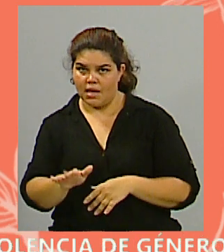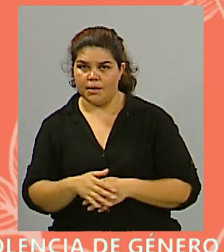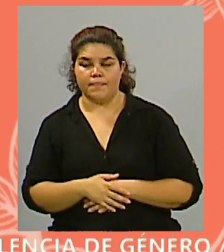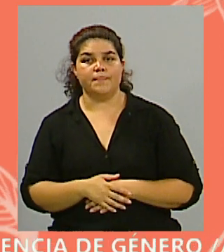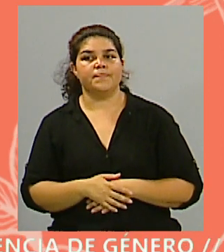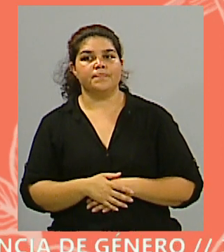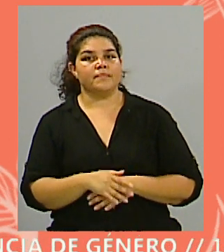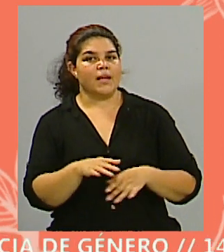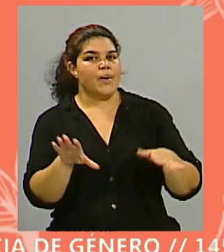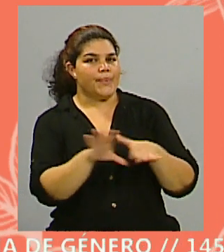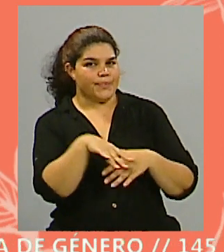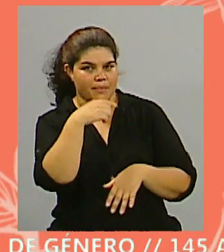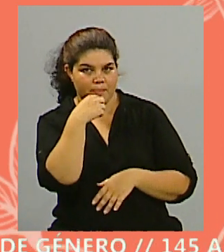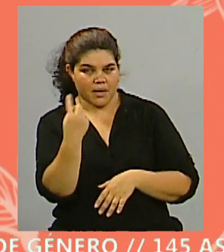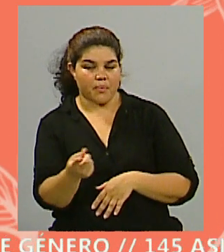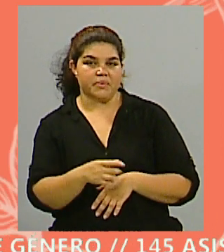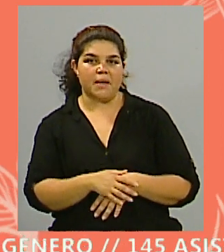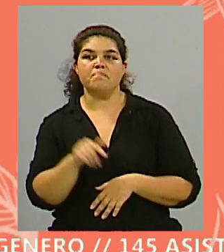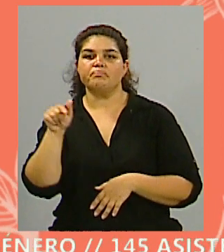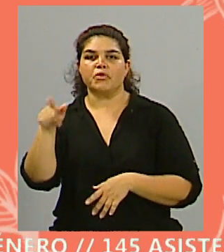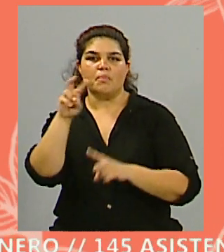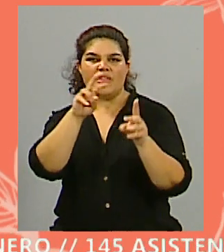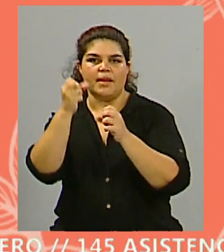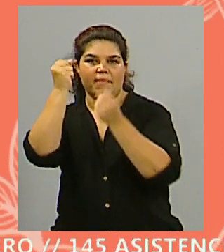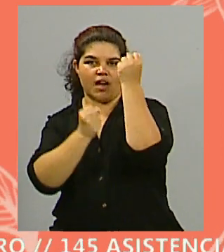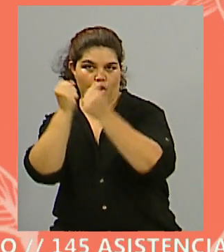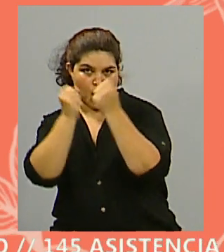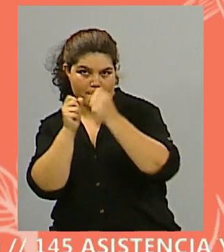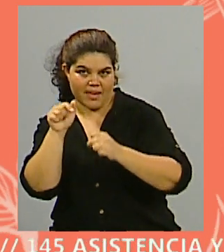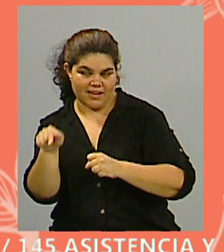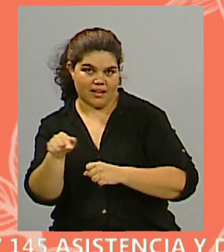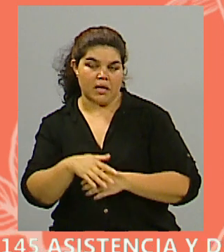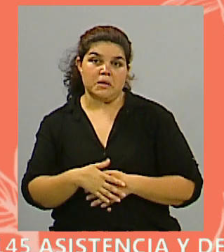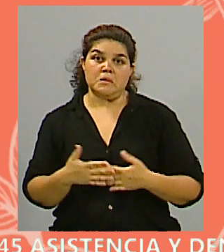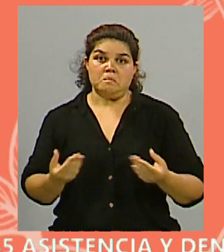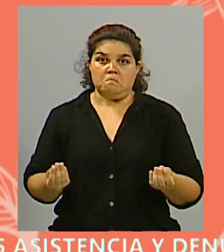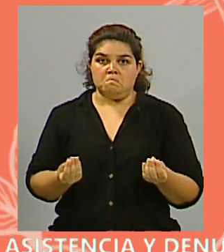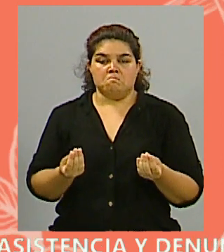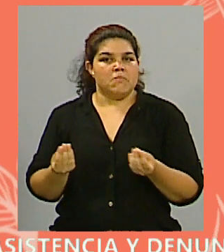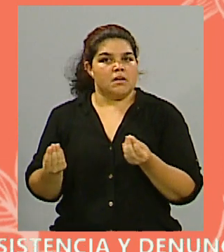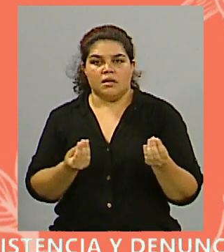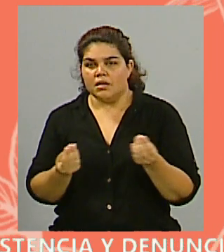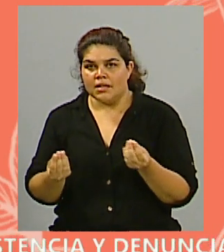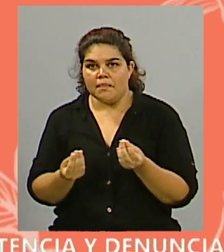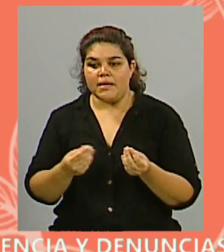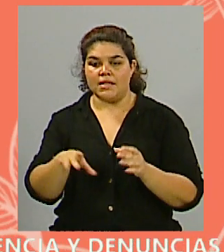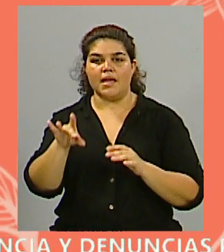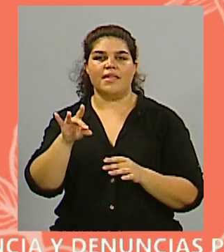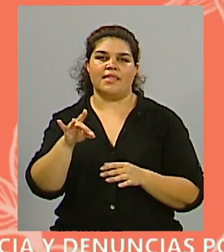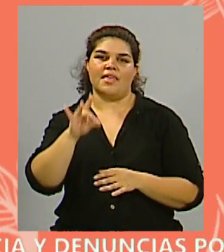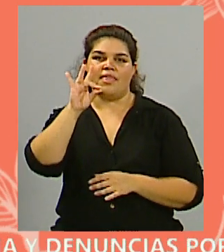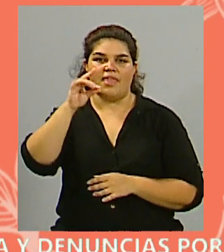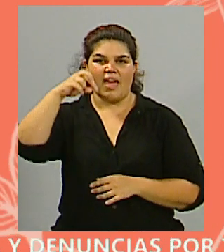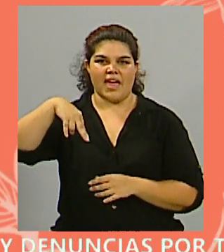preguntarte desde tu, obviamente tu especialidad, que es la economía, ¿cómo entendés que puede afectar este DNU? Porque